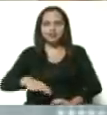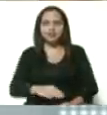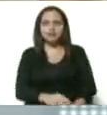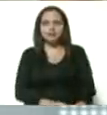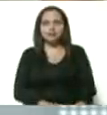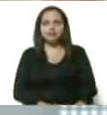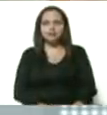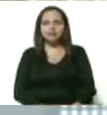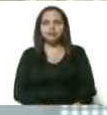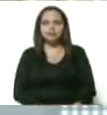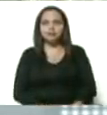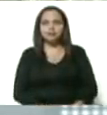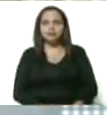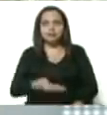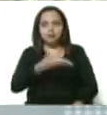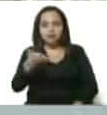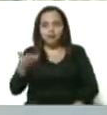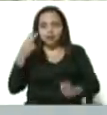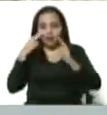Para que ustedes vean,